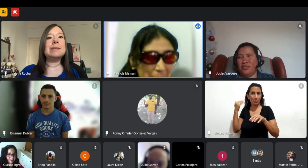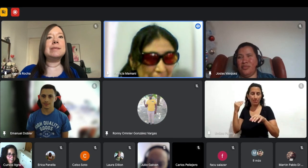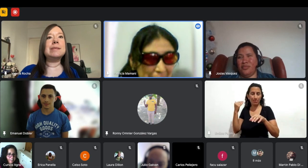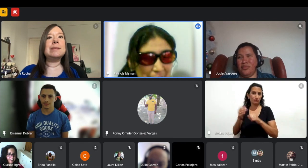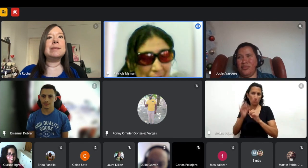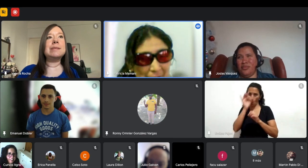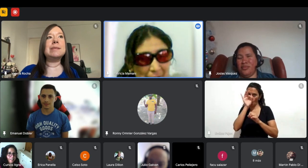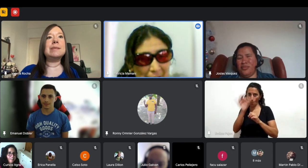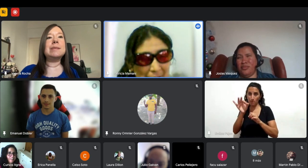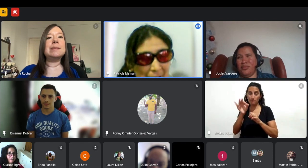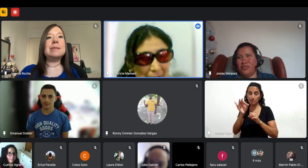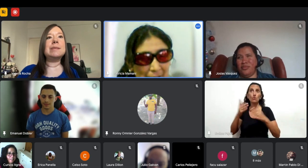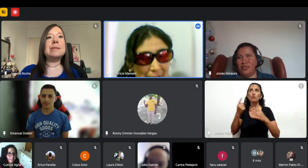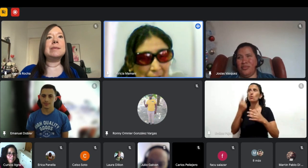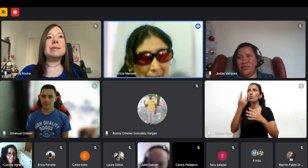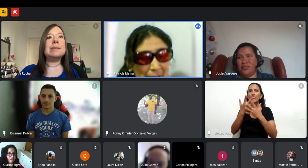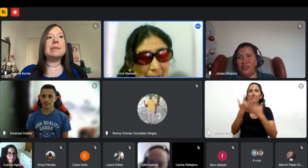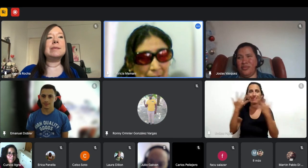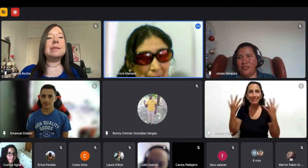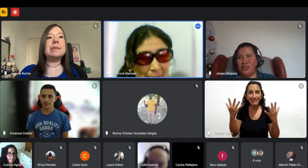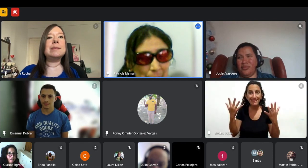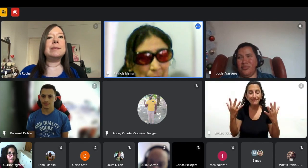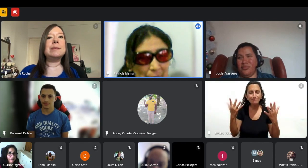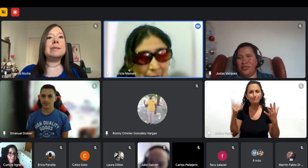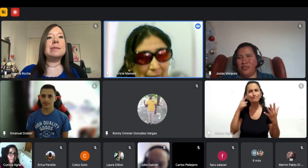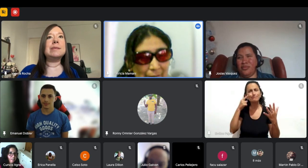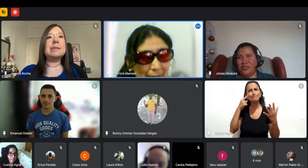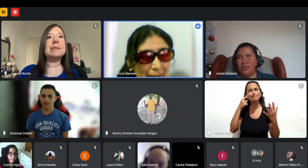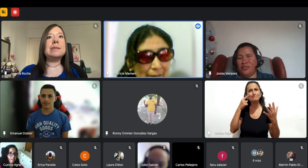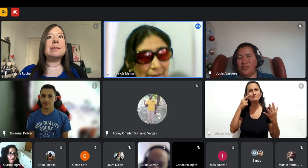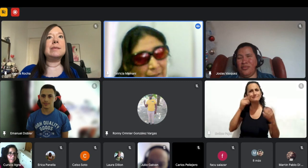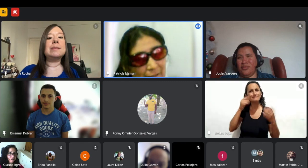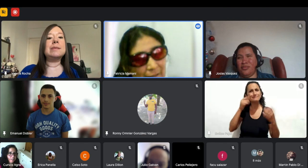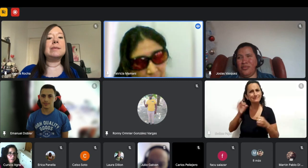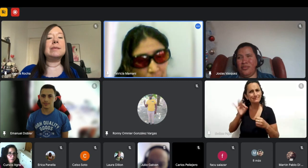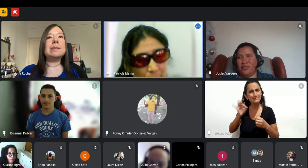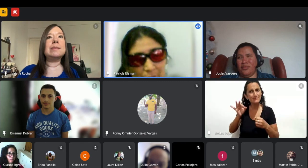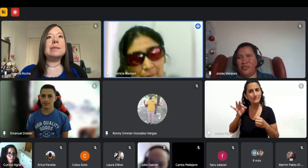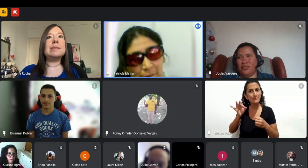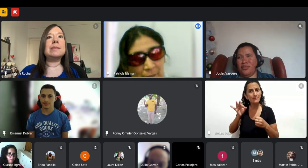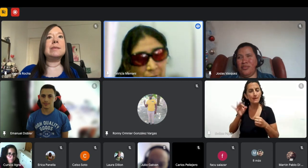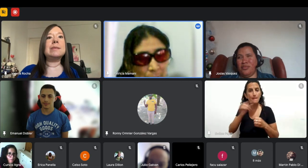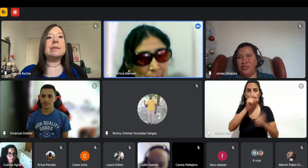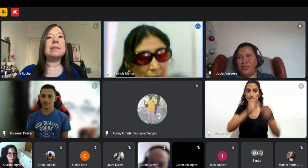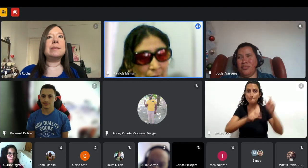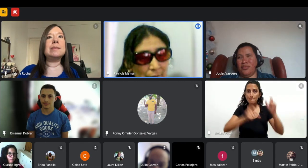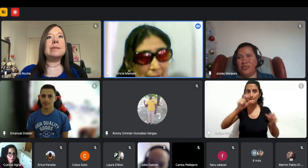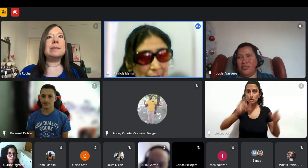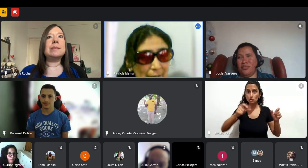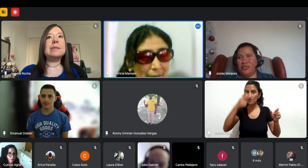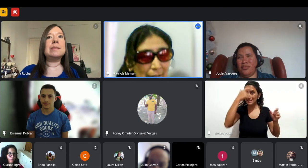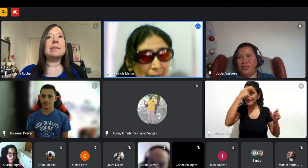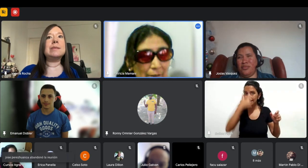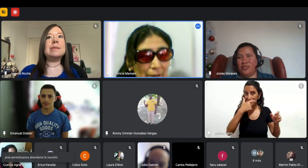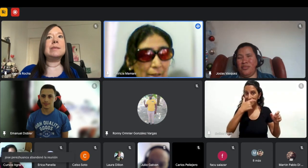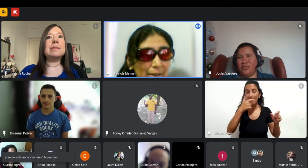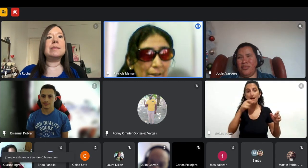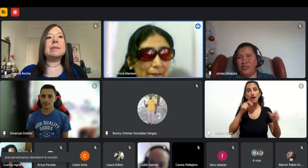un buen día me entero de que personas ciegas usaban una computadora